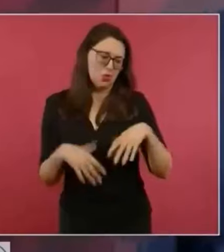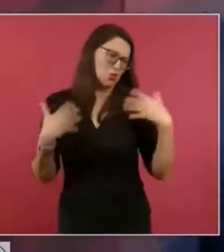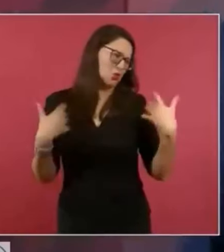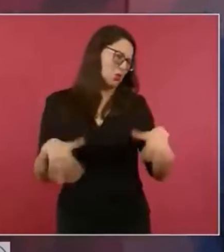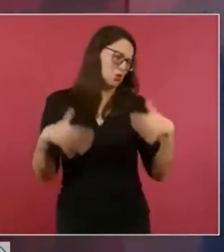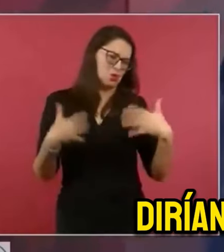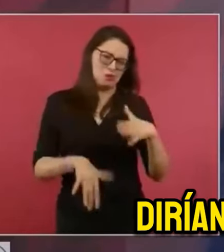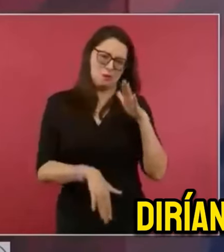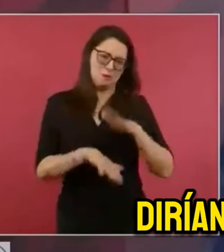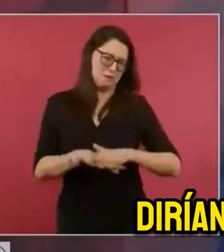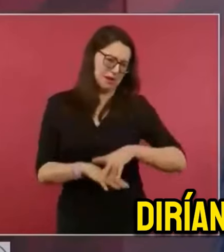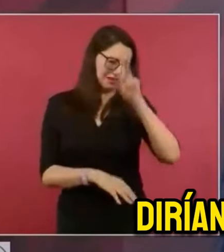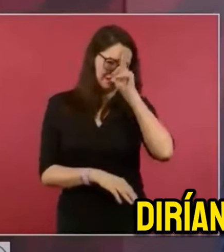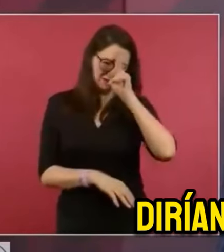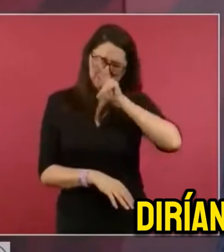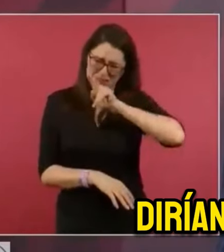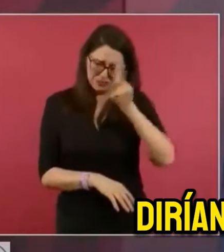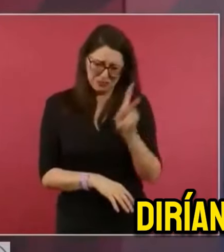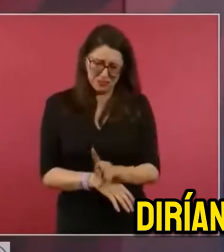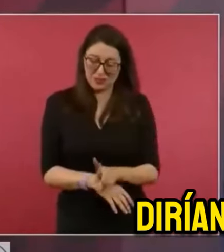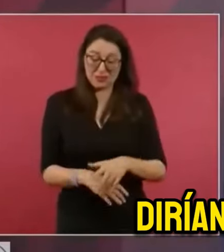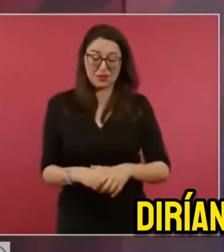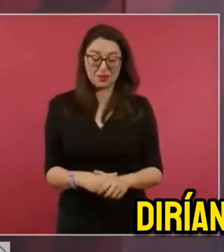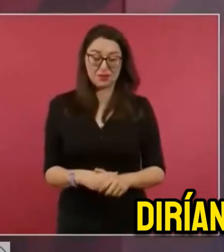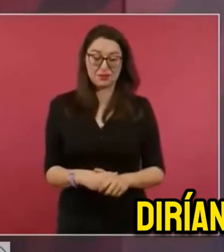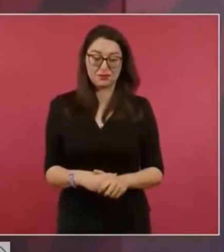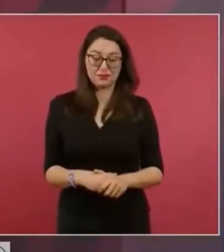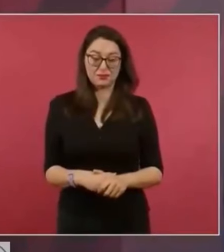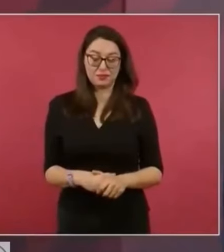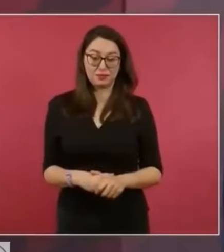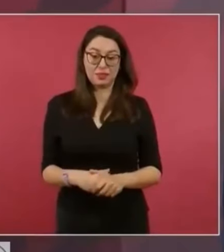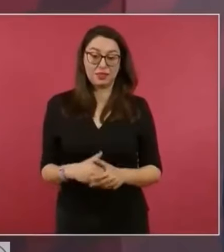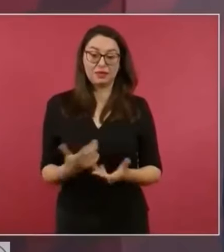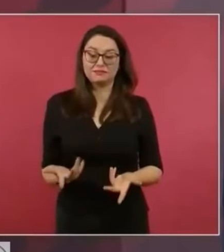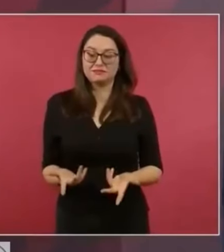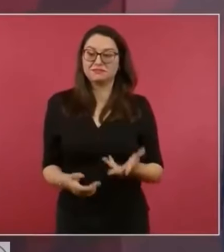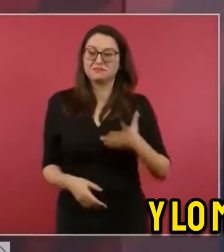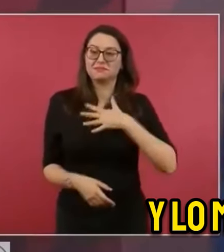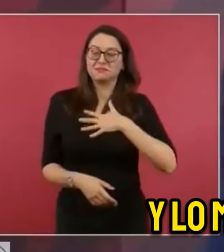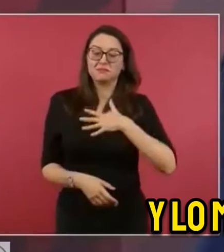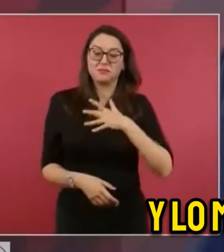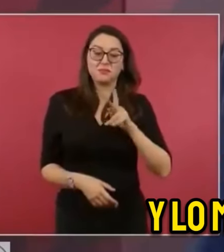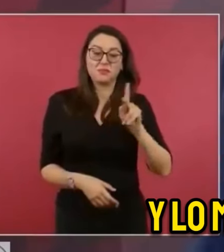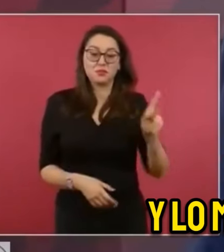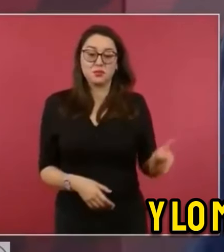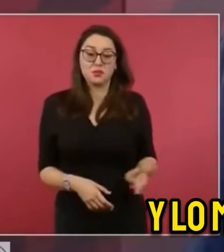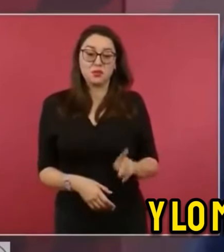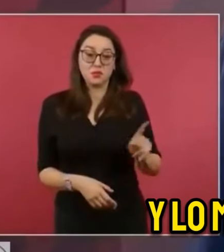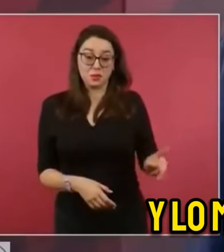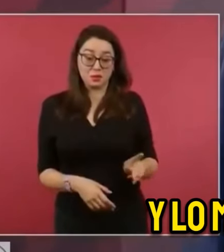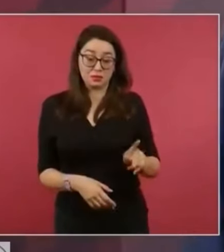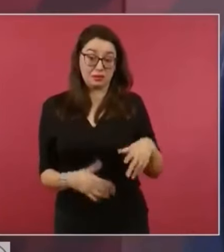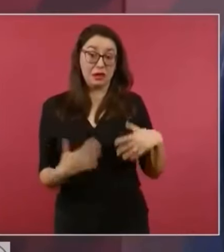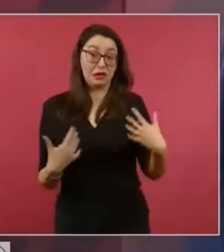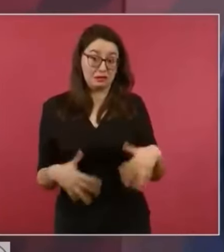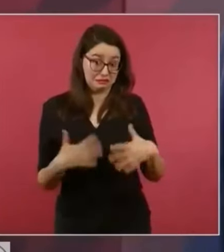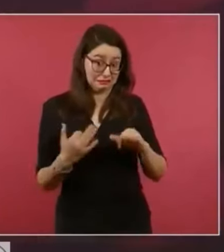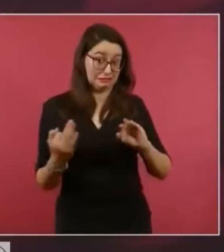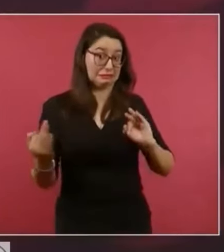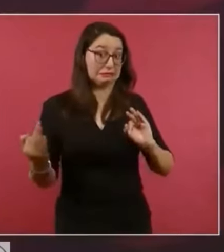dirían por allá, por mi tierra, por mi agua, y lo mejor es lo peor que se va a poner.